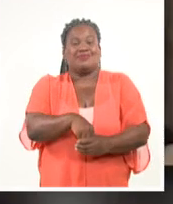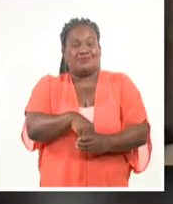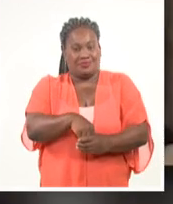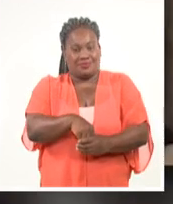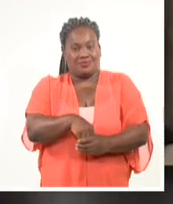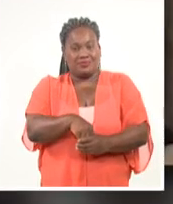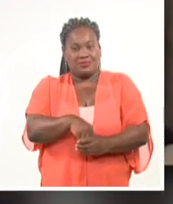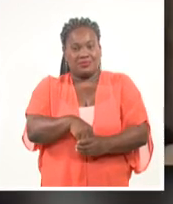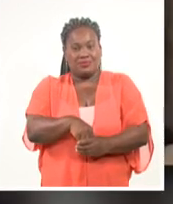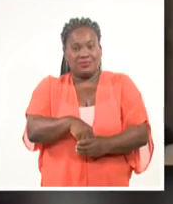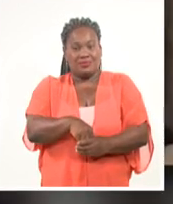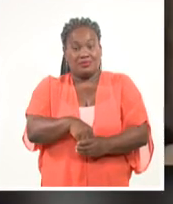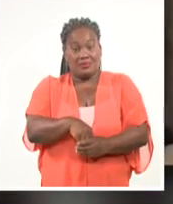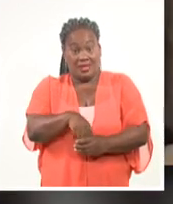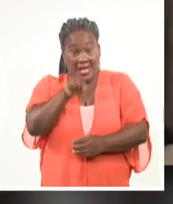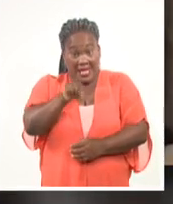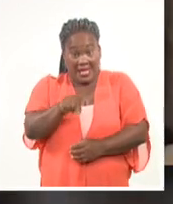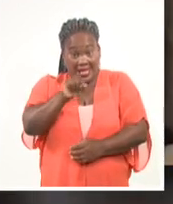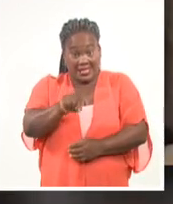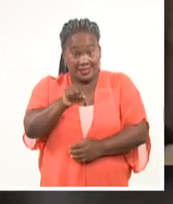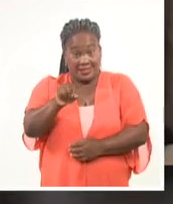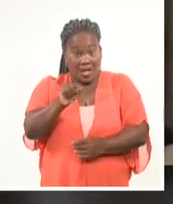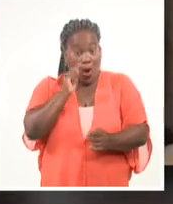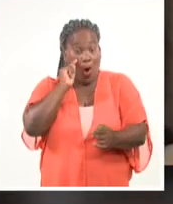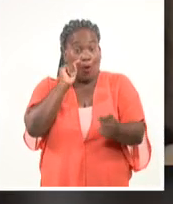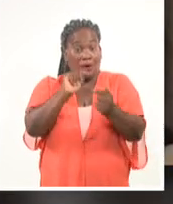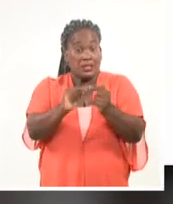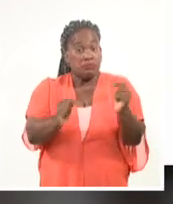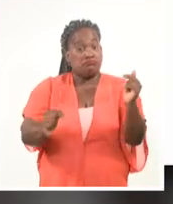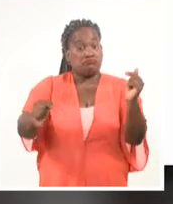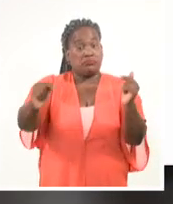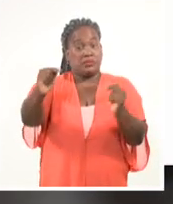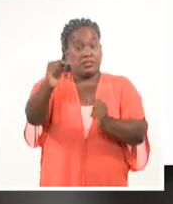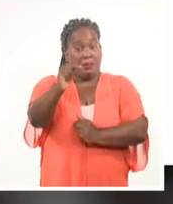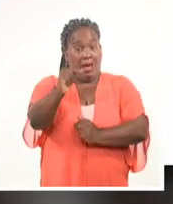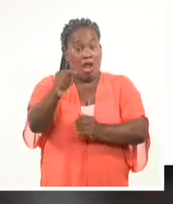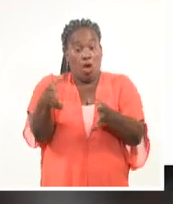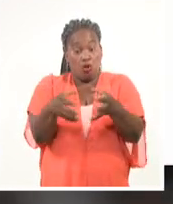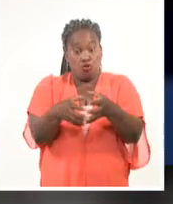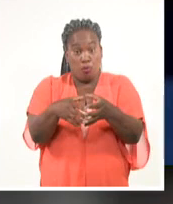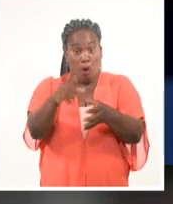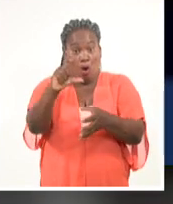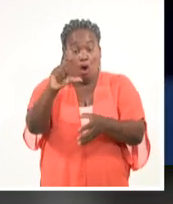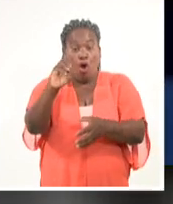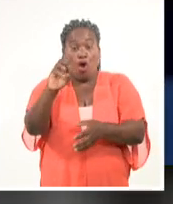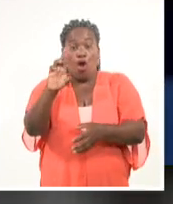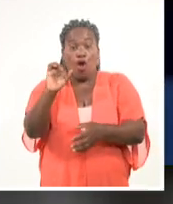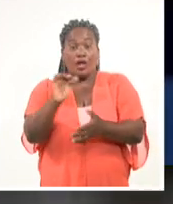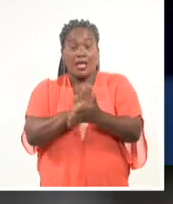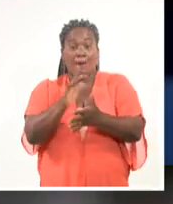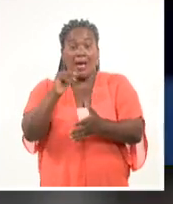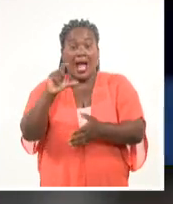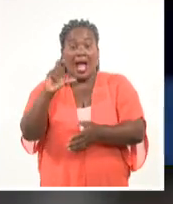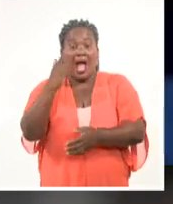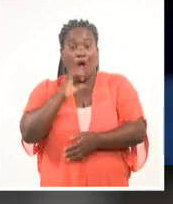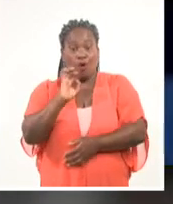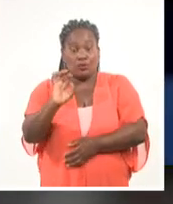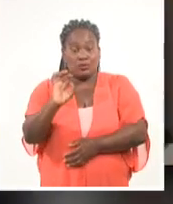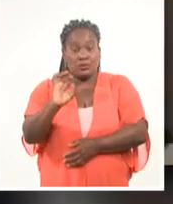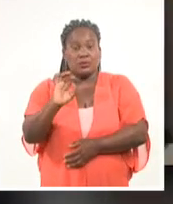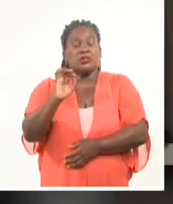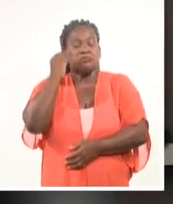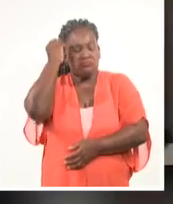Y esa era la razón principal en aquellos tiempos del Corimacao. Y creo que sí, que en la Ciénaga algo quedó